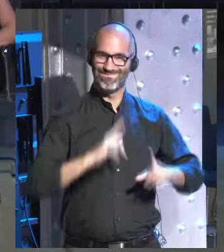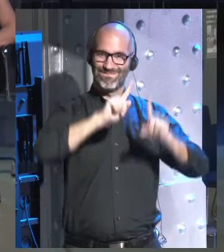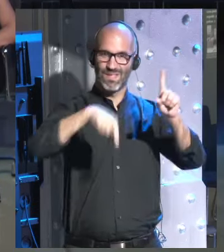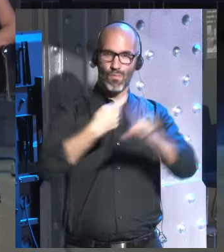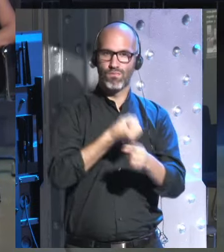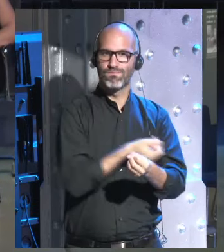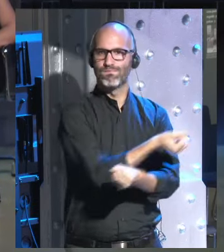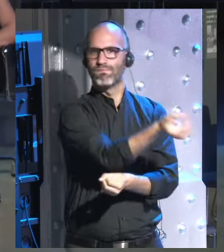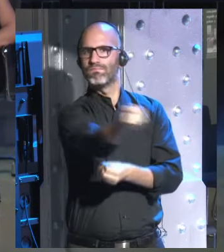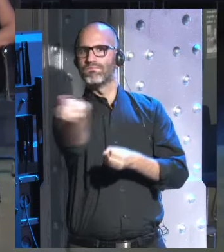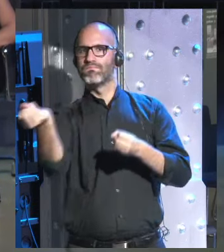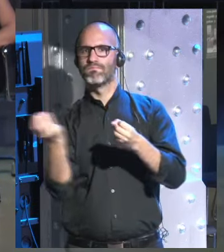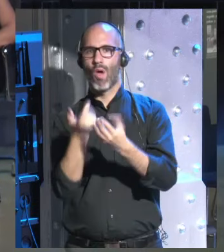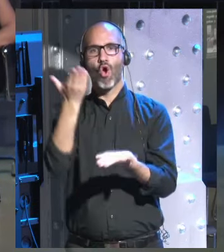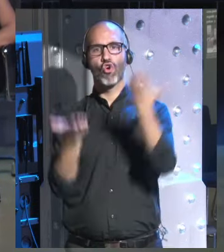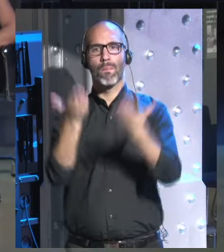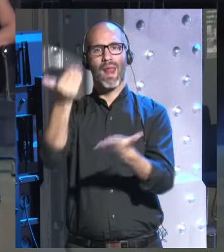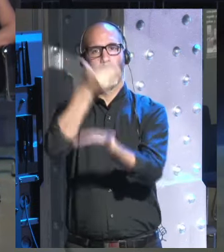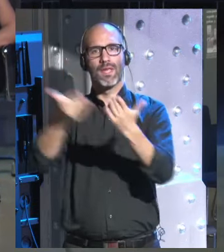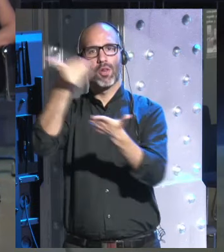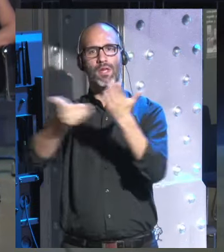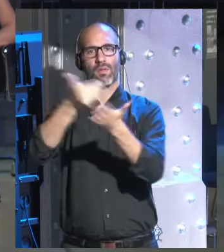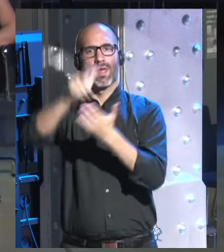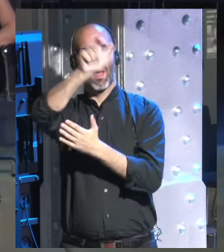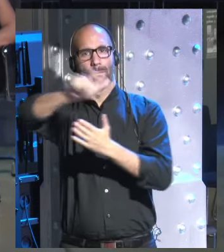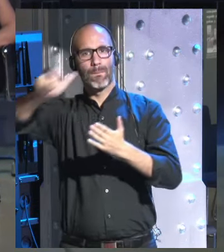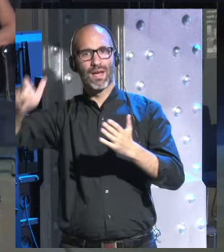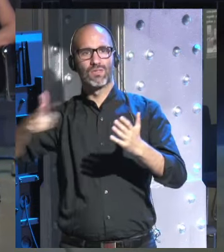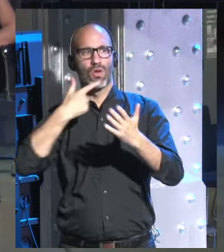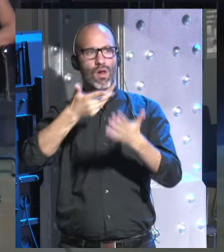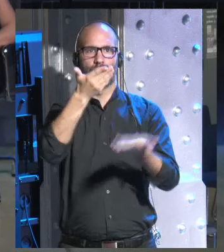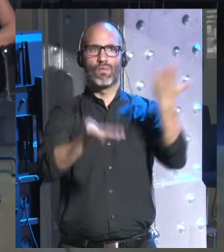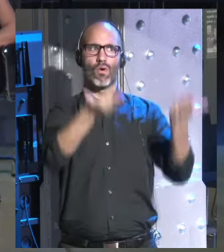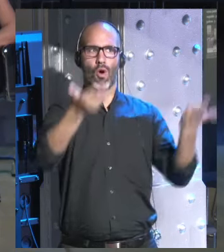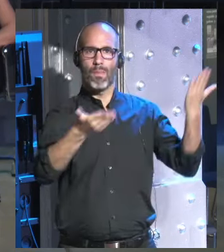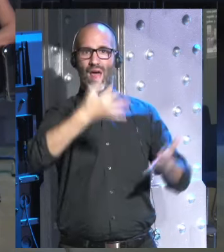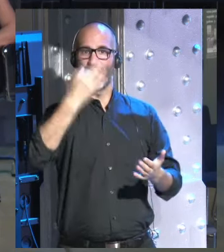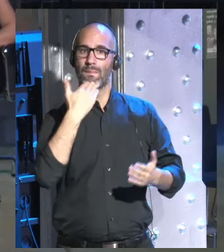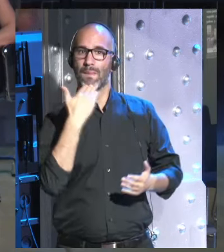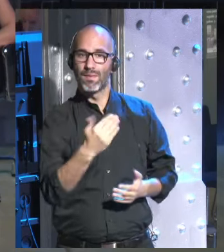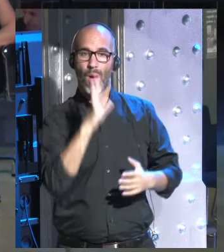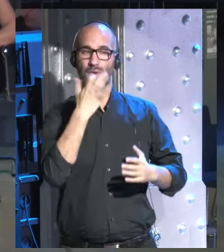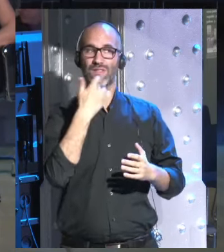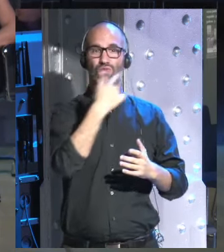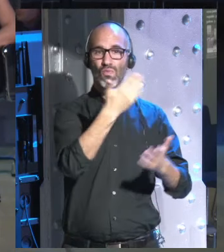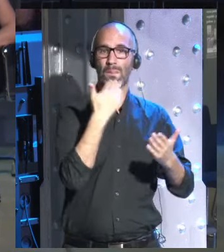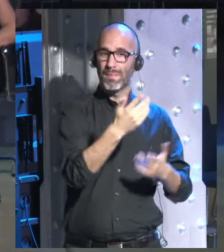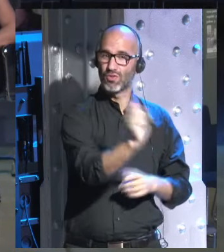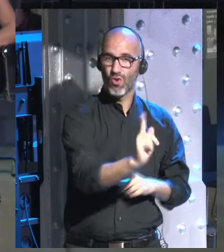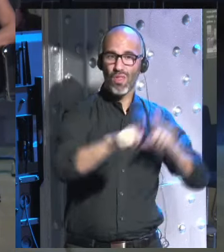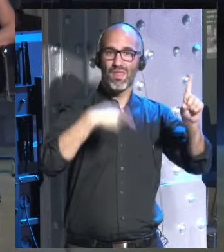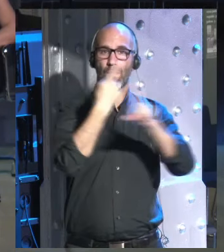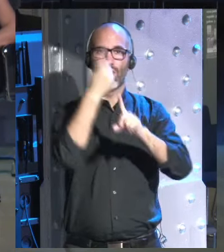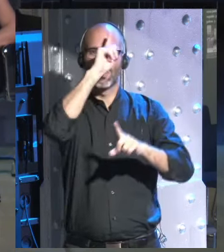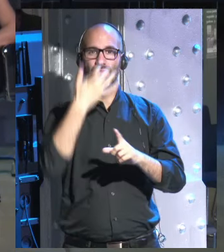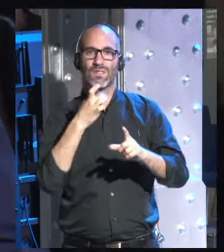datos de millones de personas más porque si no lo hacemos no podemos saber si te estás enfermando si estás desarrollando